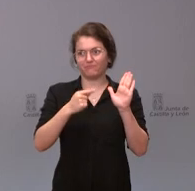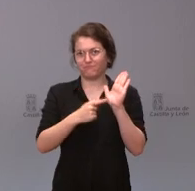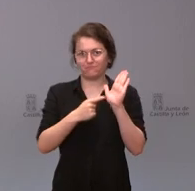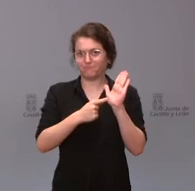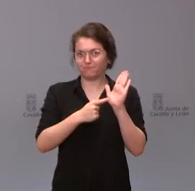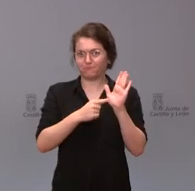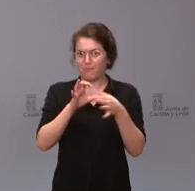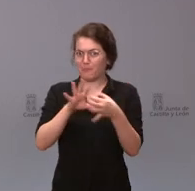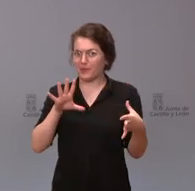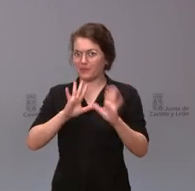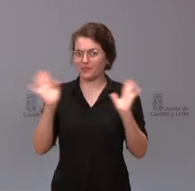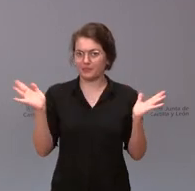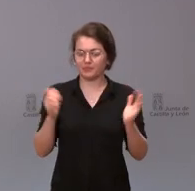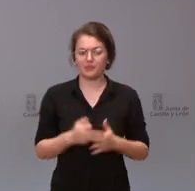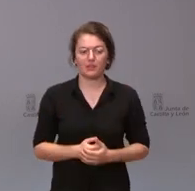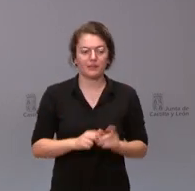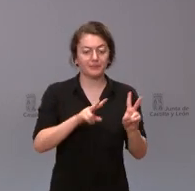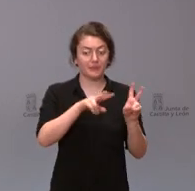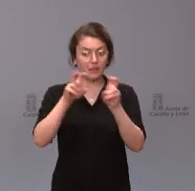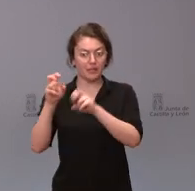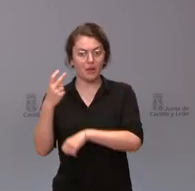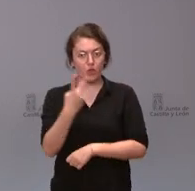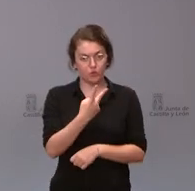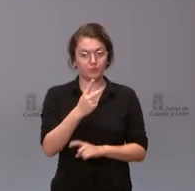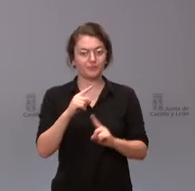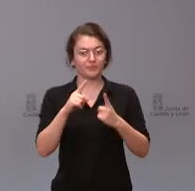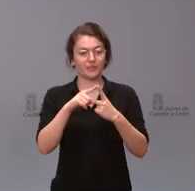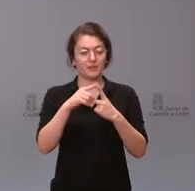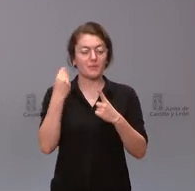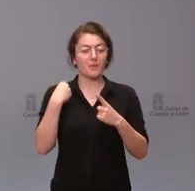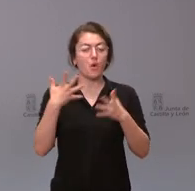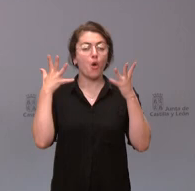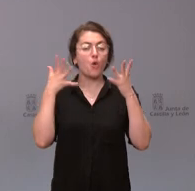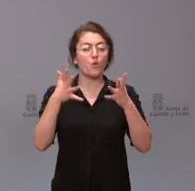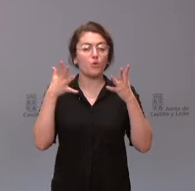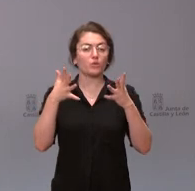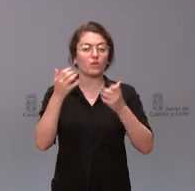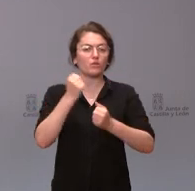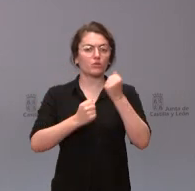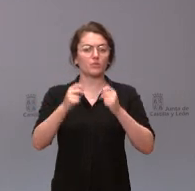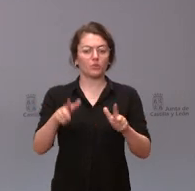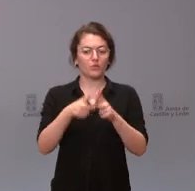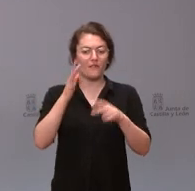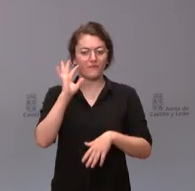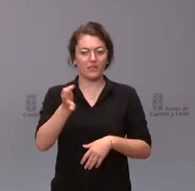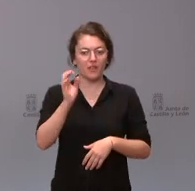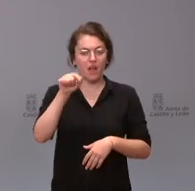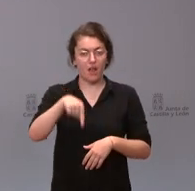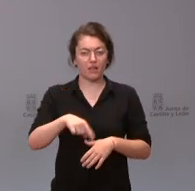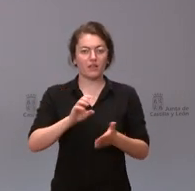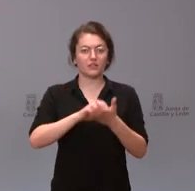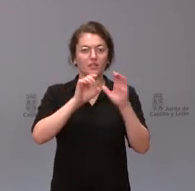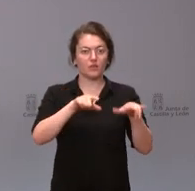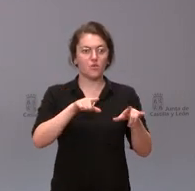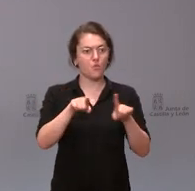bien plantea dos cuestiones la primera del Consejo Górmico y Social es verdad que Castilla y León es una comunidad líder en la